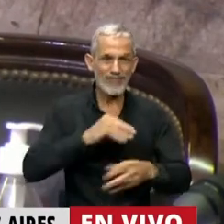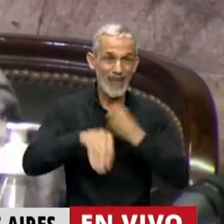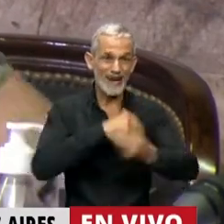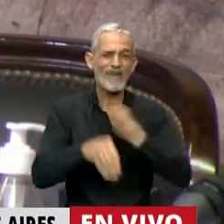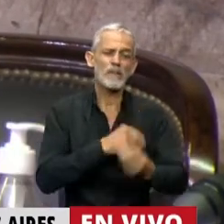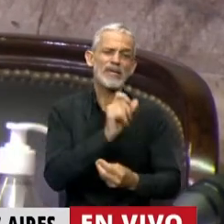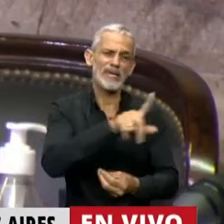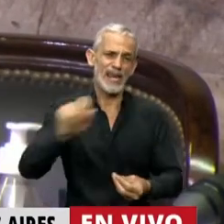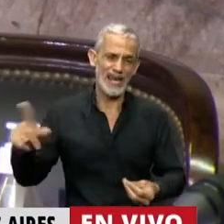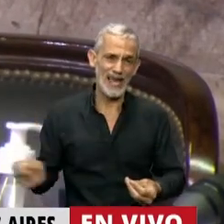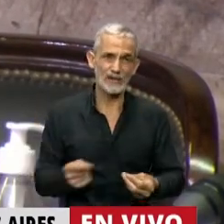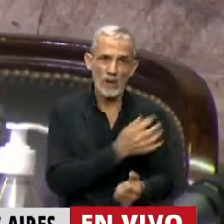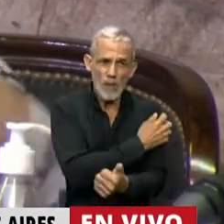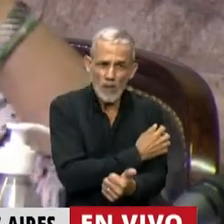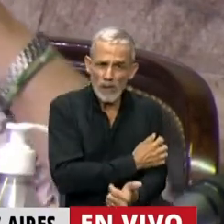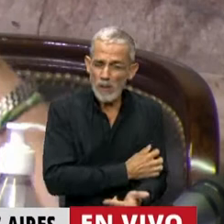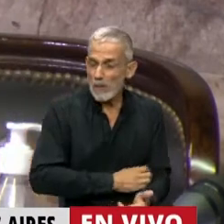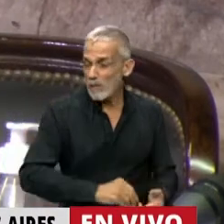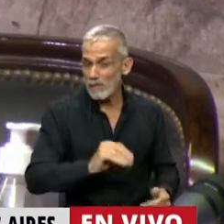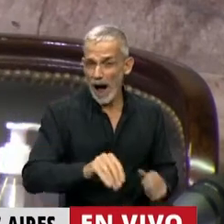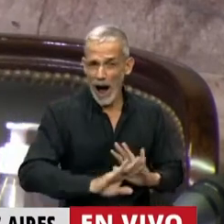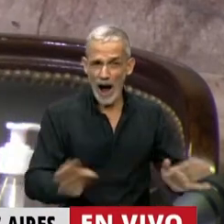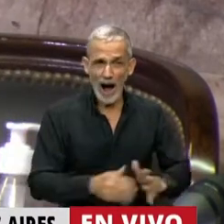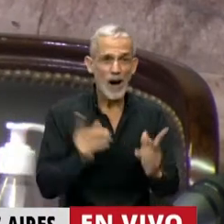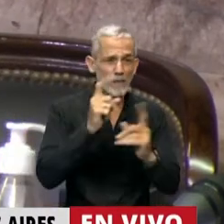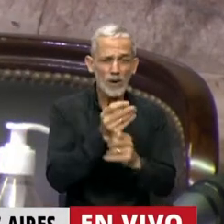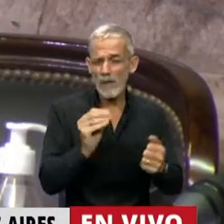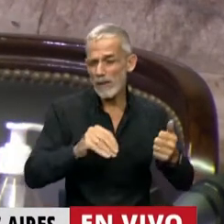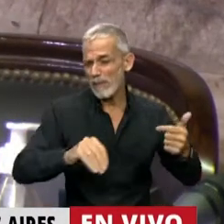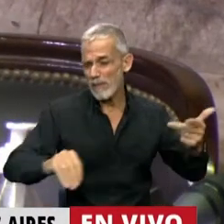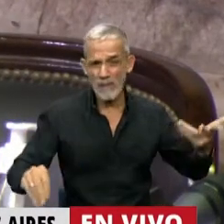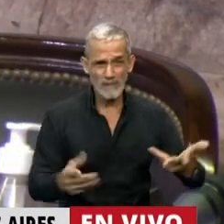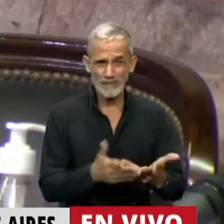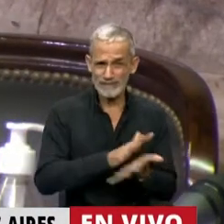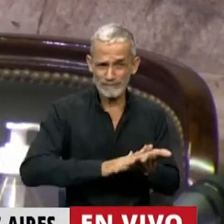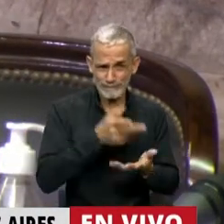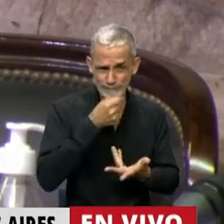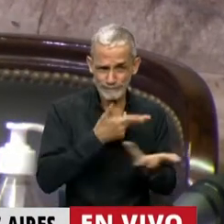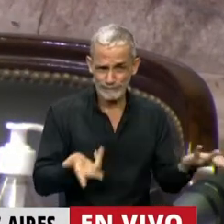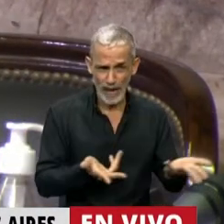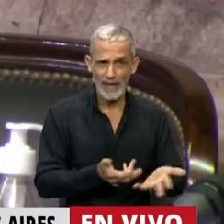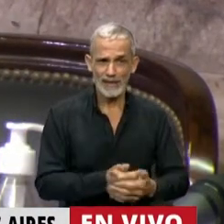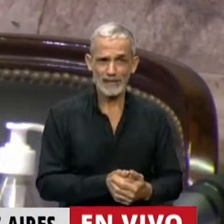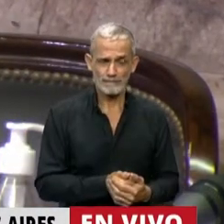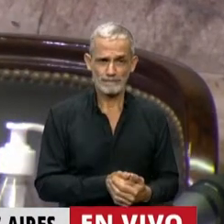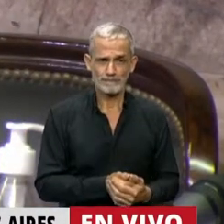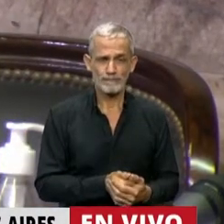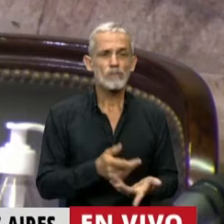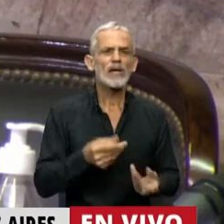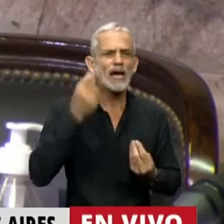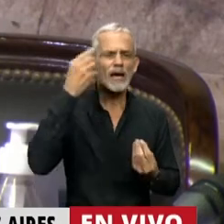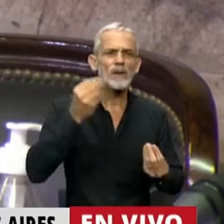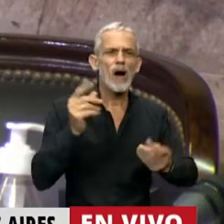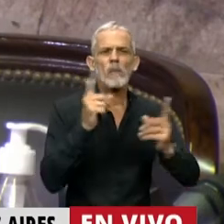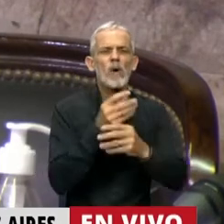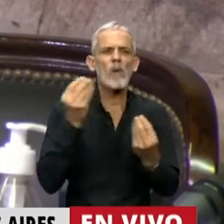familias, que cada vez son más pobres, que cada vez tienen más problemas básicos sin resolver. ¿O creen que